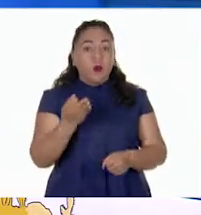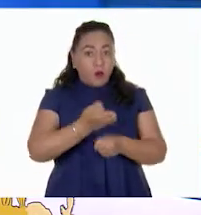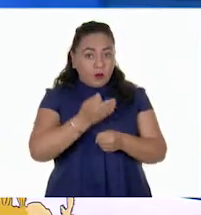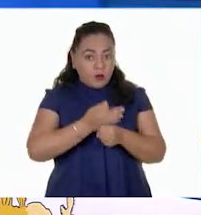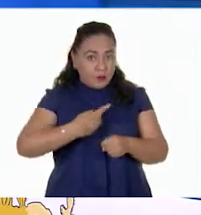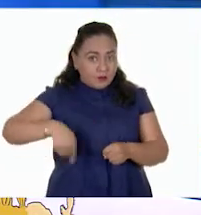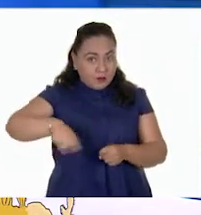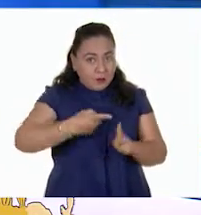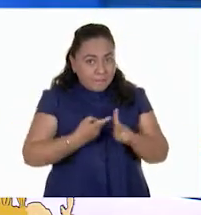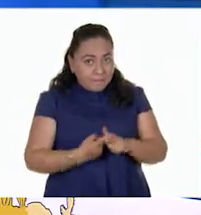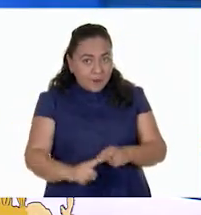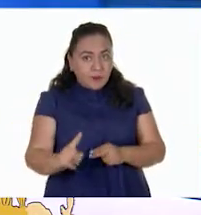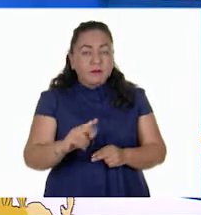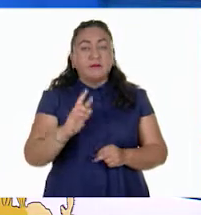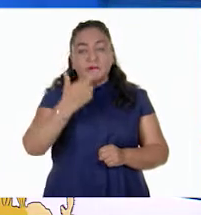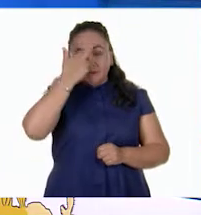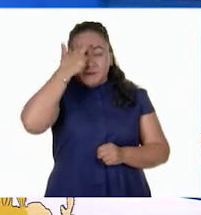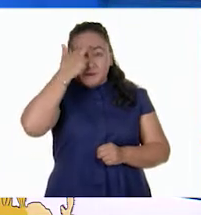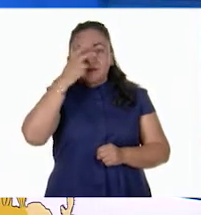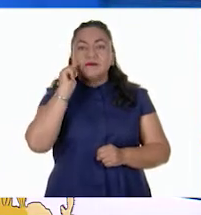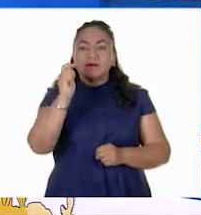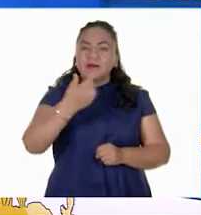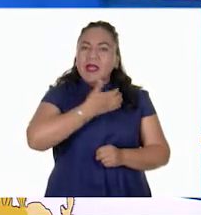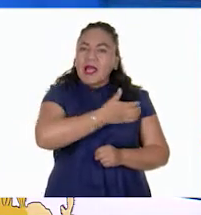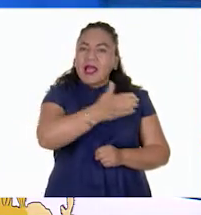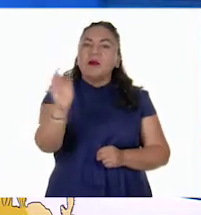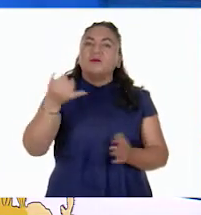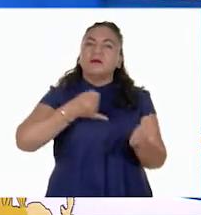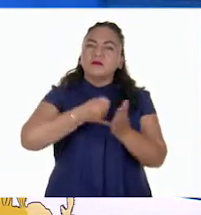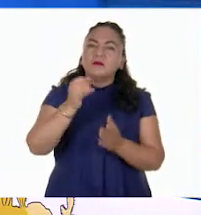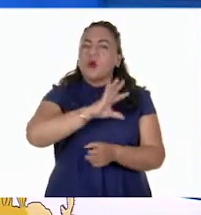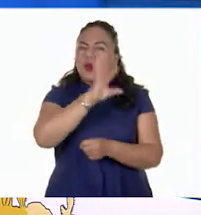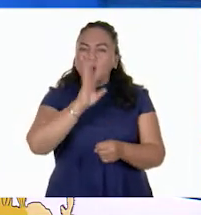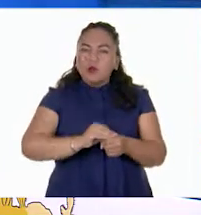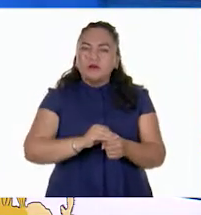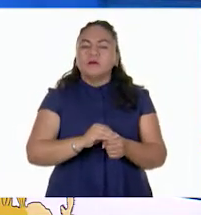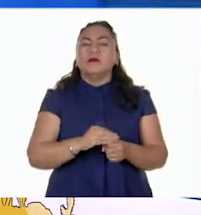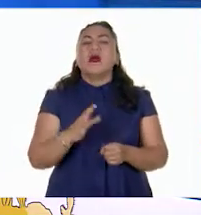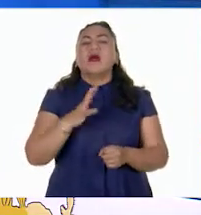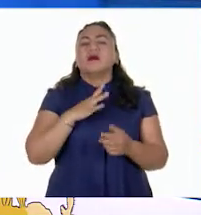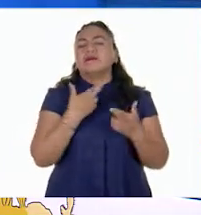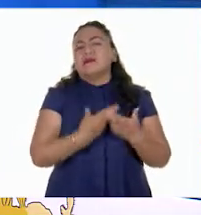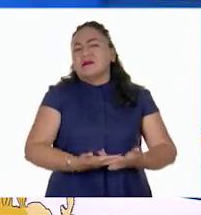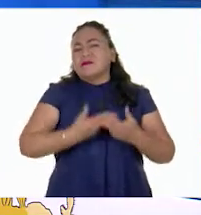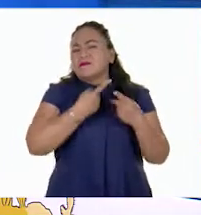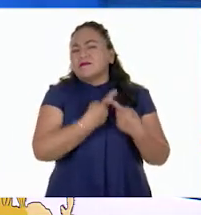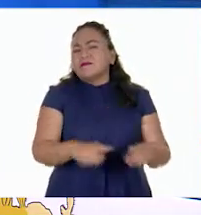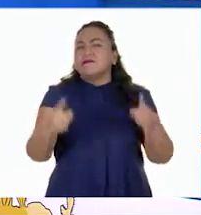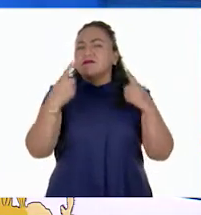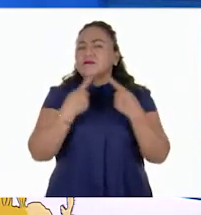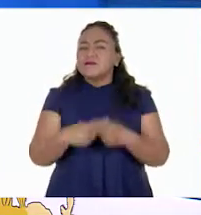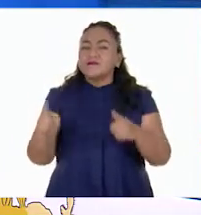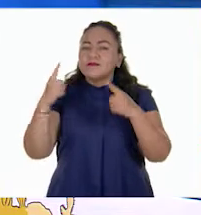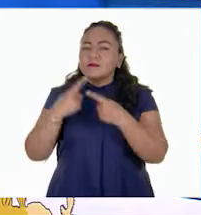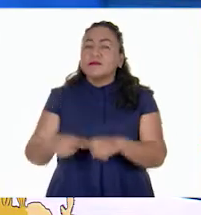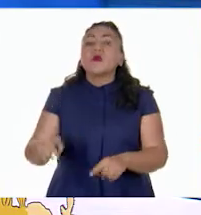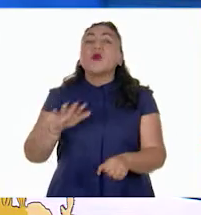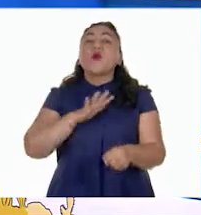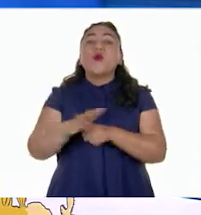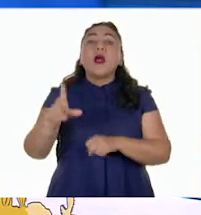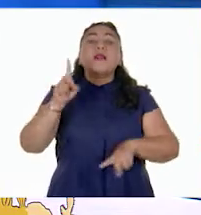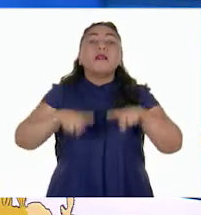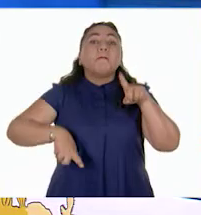recordemos que la agricultura es una actividad muy diversa, porque como hemos visto, está influenciada por las condiciones